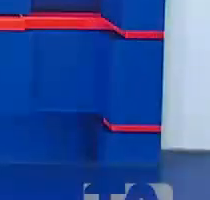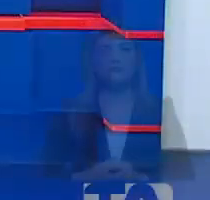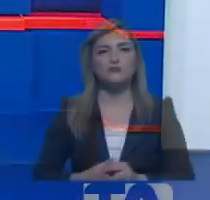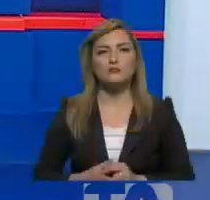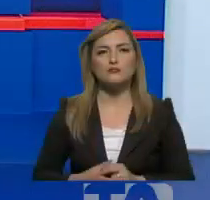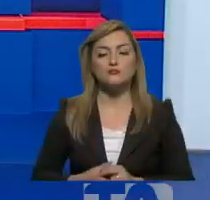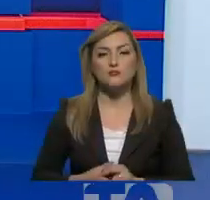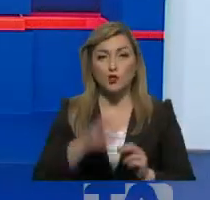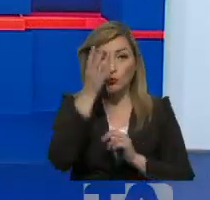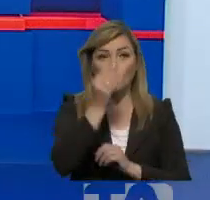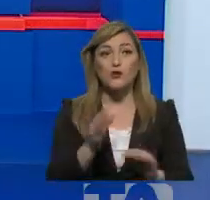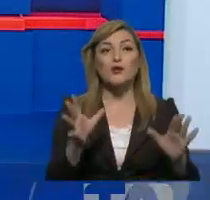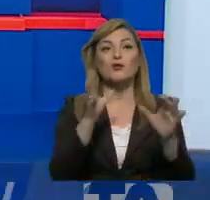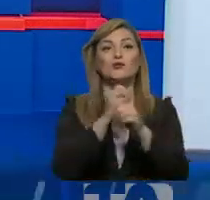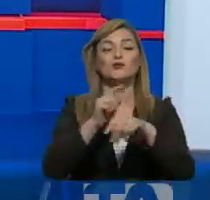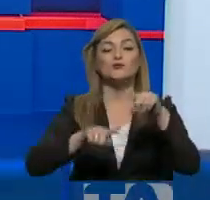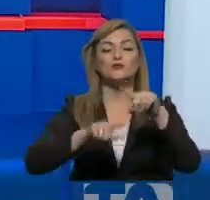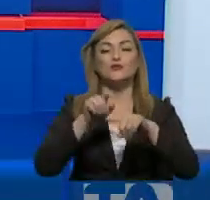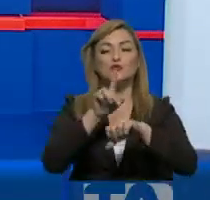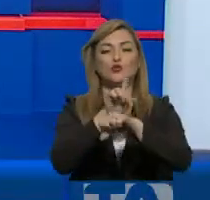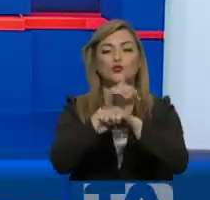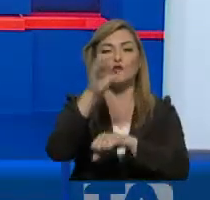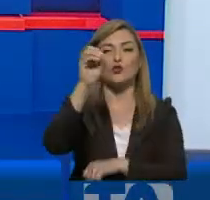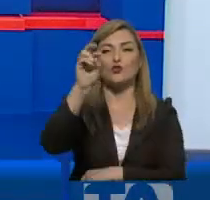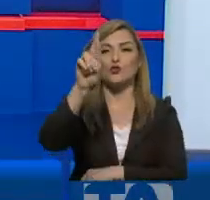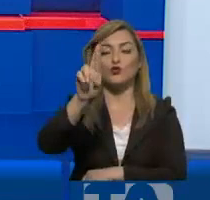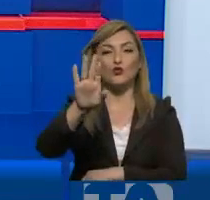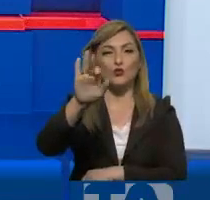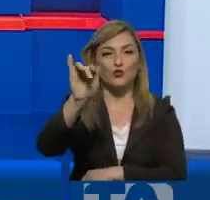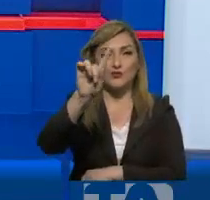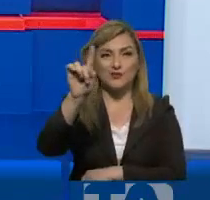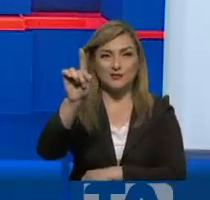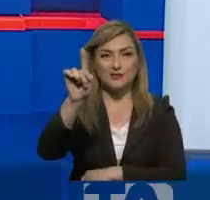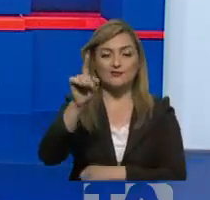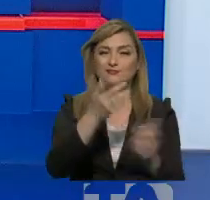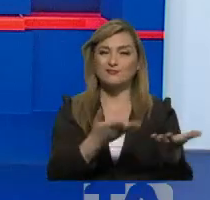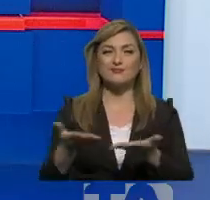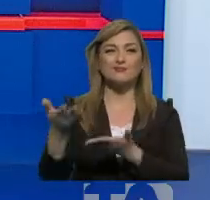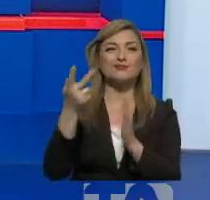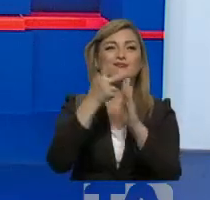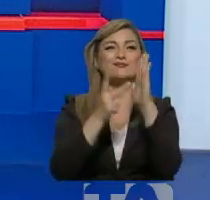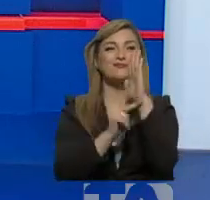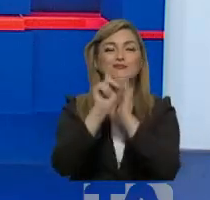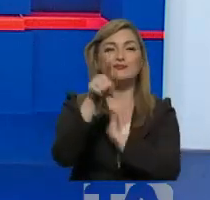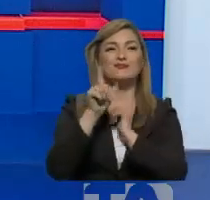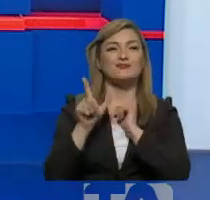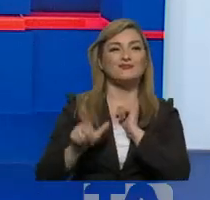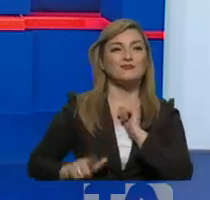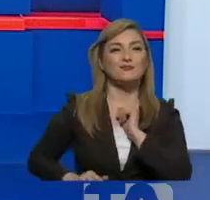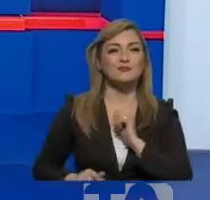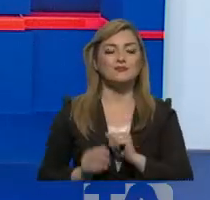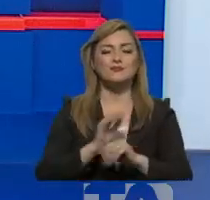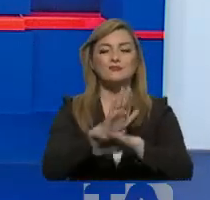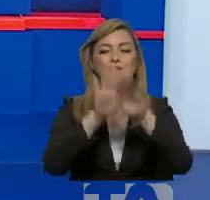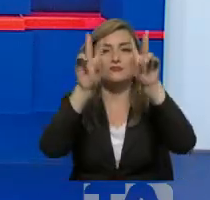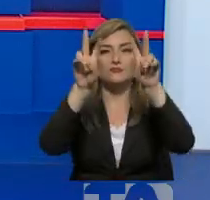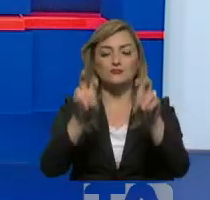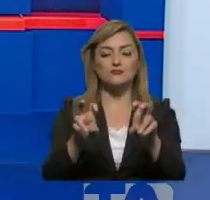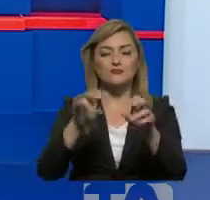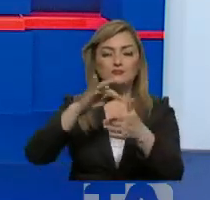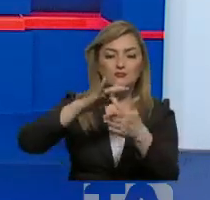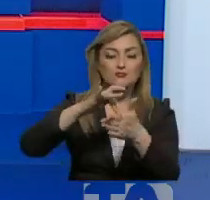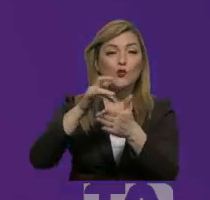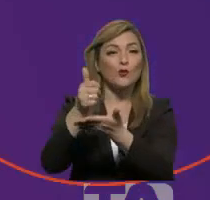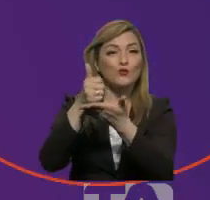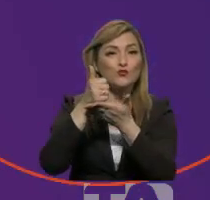Hola amigos, buenas noches, soy el doctor Esteban Ortiz, bienvenidos nuevamente a su segmento Por Tu Salud. El día de hoy vamos a hablar sobre los riesgos y los beneficios